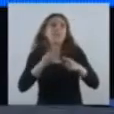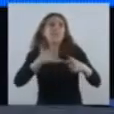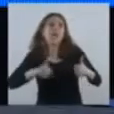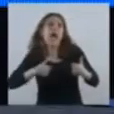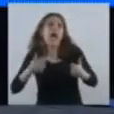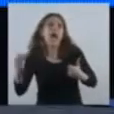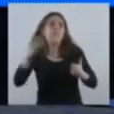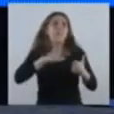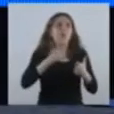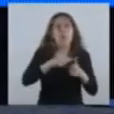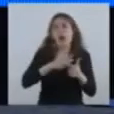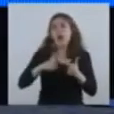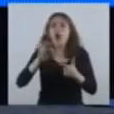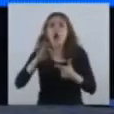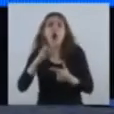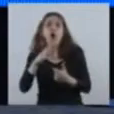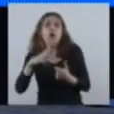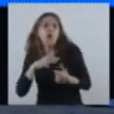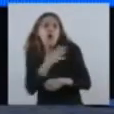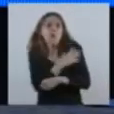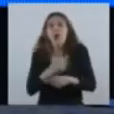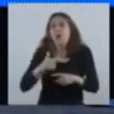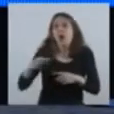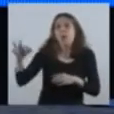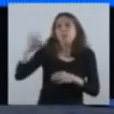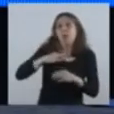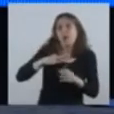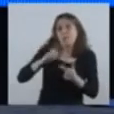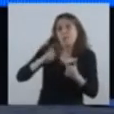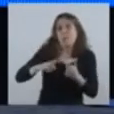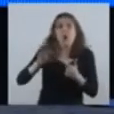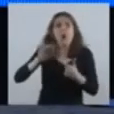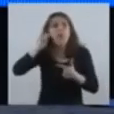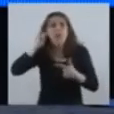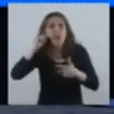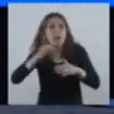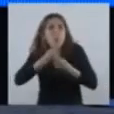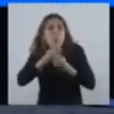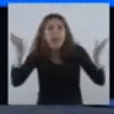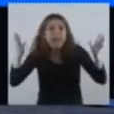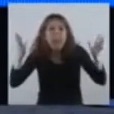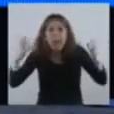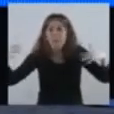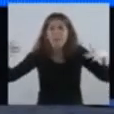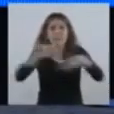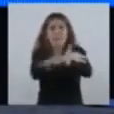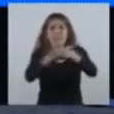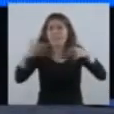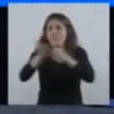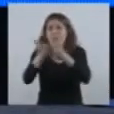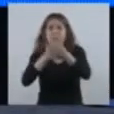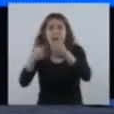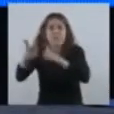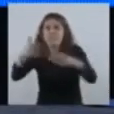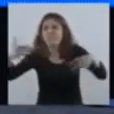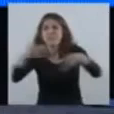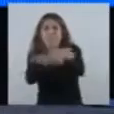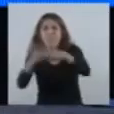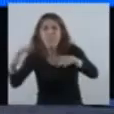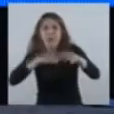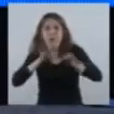sociales, ni edades. Entonces, ataca a todos por igual. Y cuando ataca a los adultos mayores,